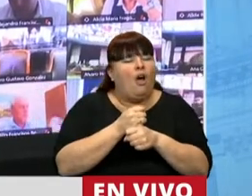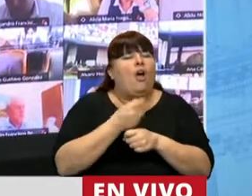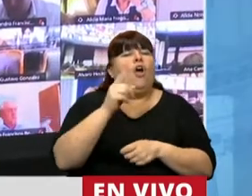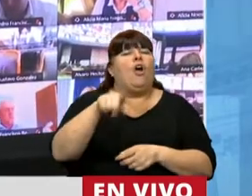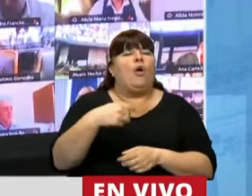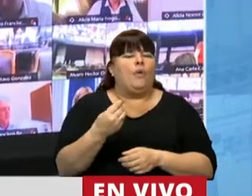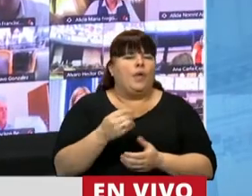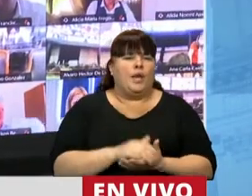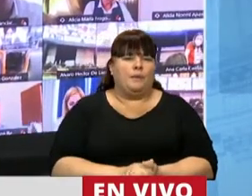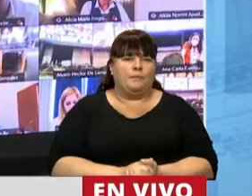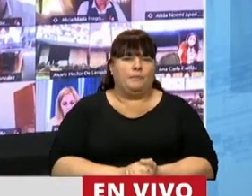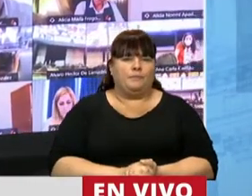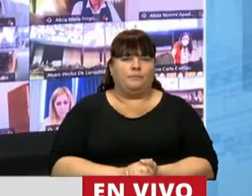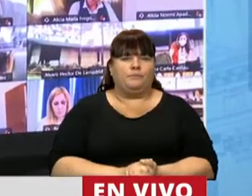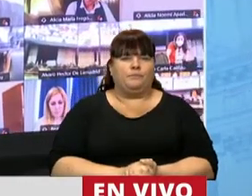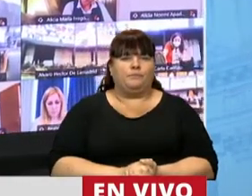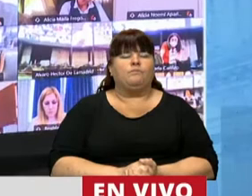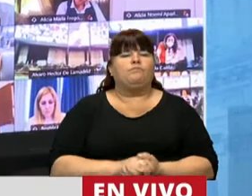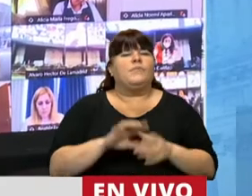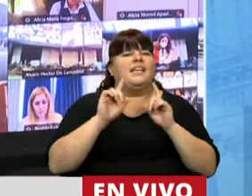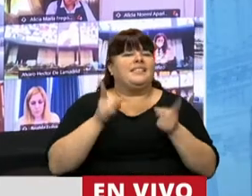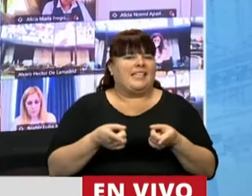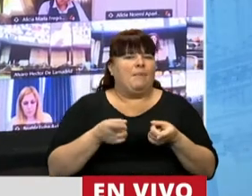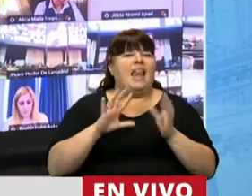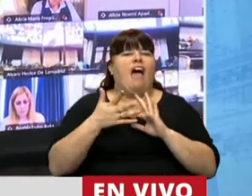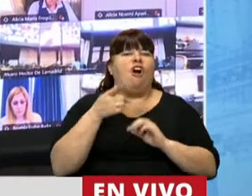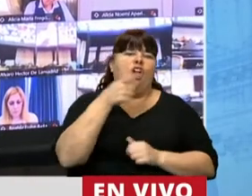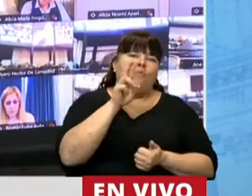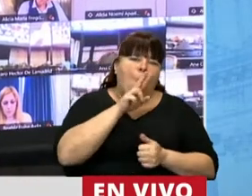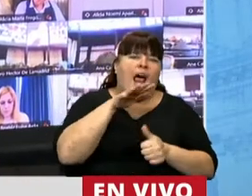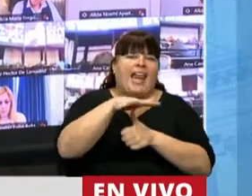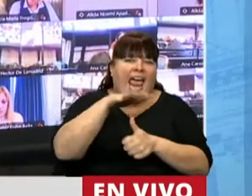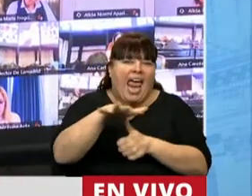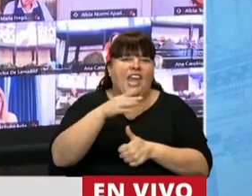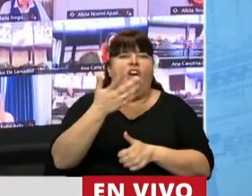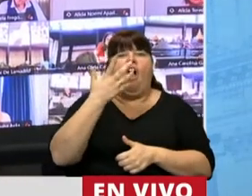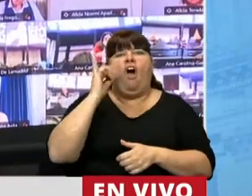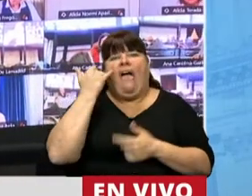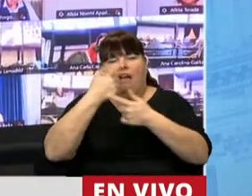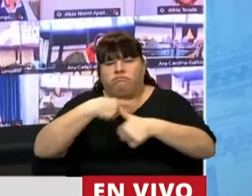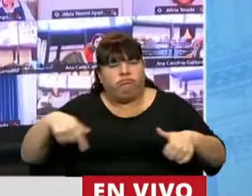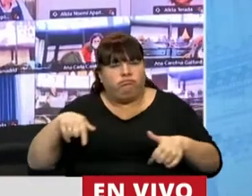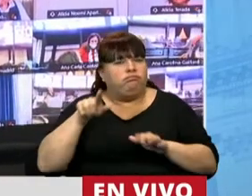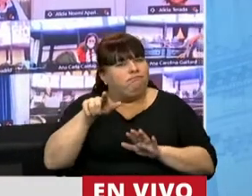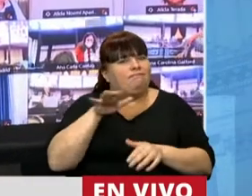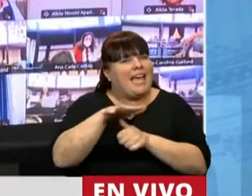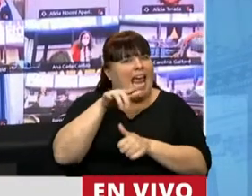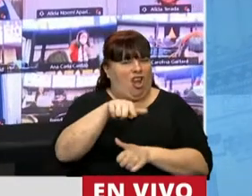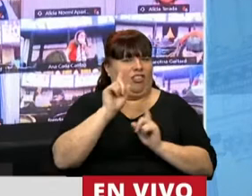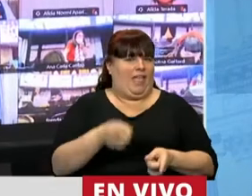produce también por la condición de género y por la elección sexual. Esto